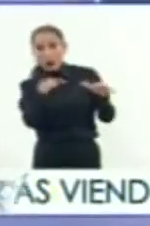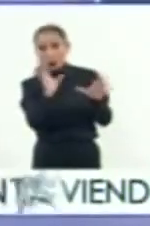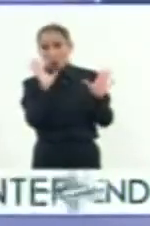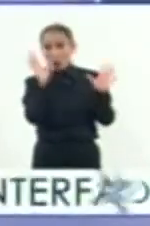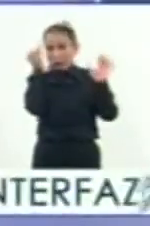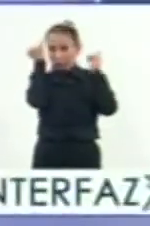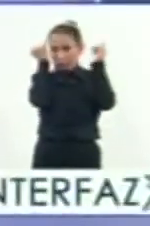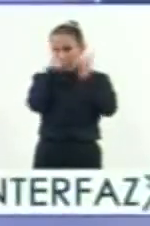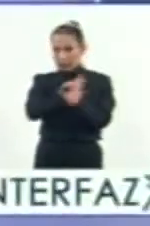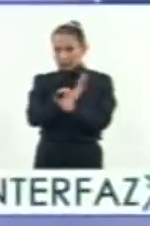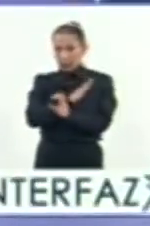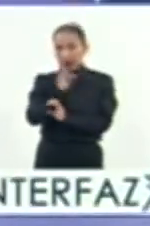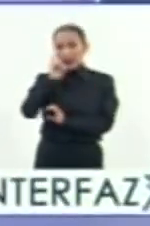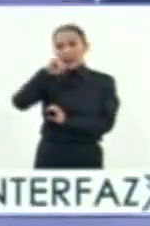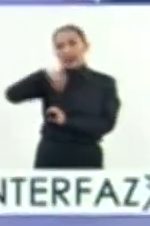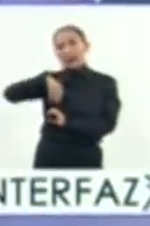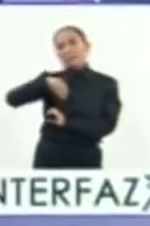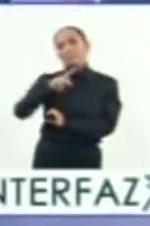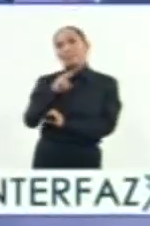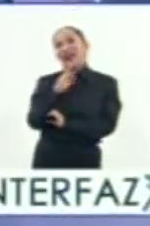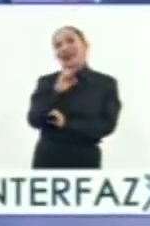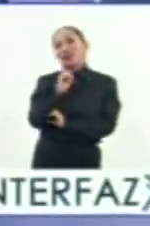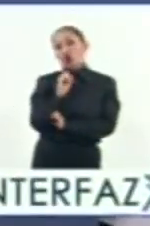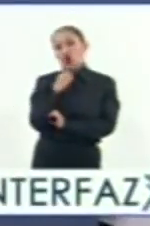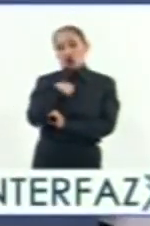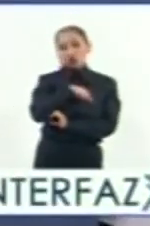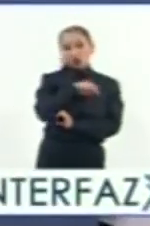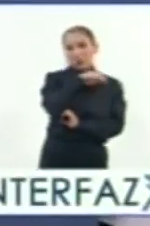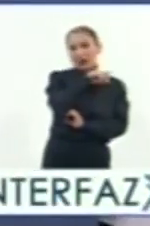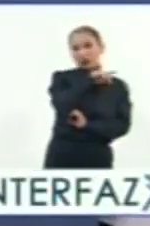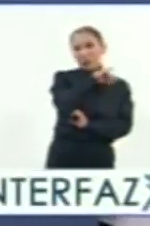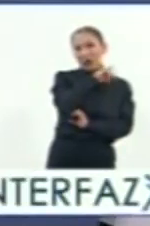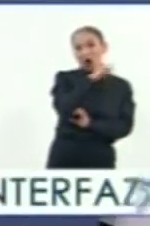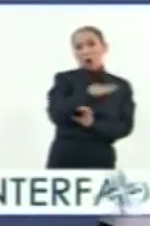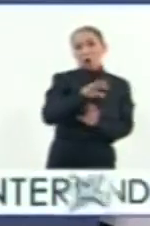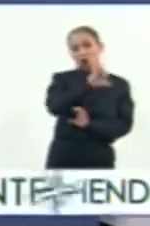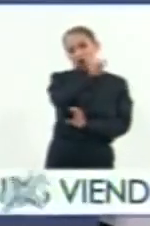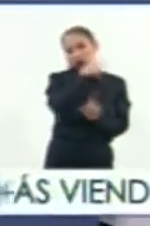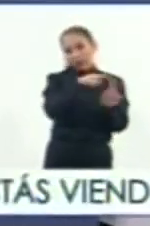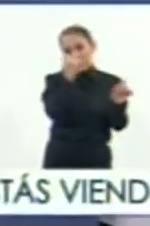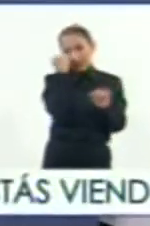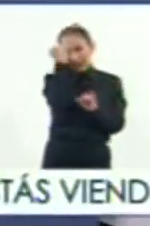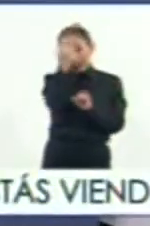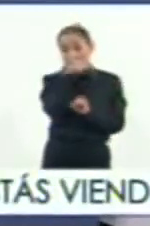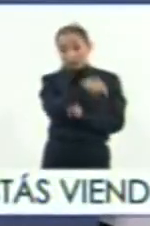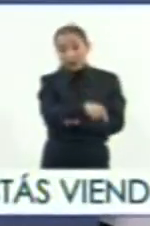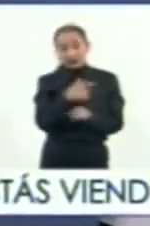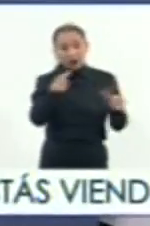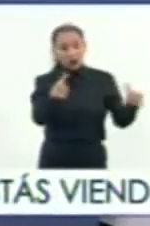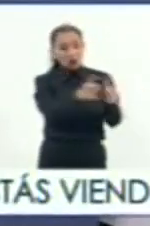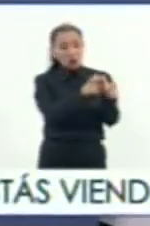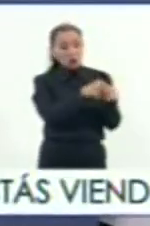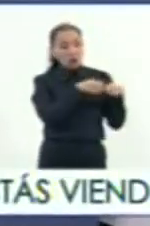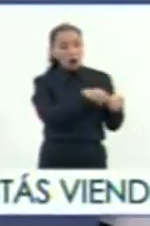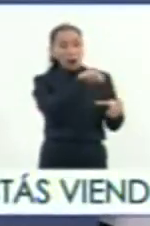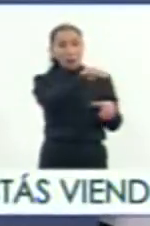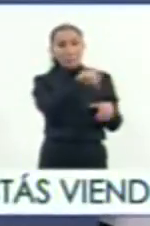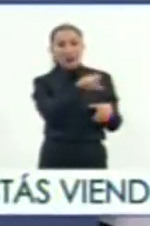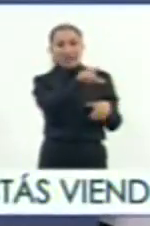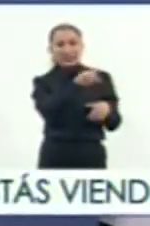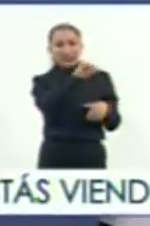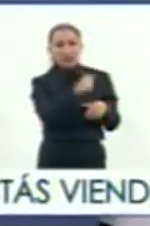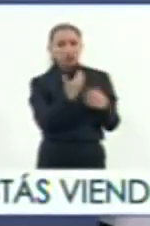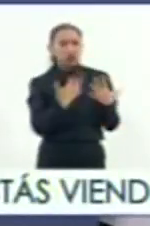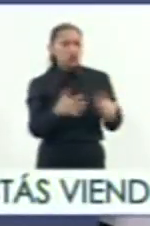ese es un concepto español imperio, ¿no? Sí. En nuestros conceptos mesoamericanos sería otro, este estado mexica que era muy portentoso.